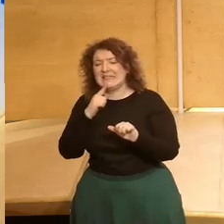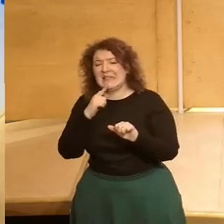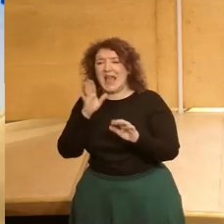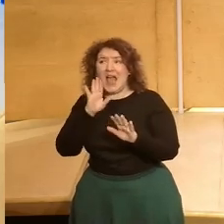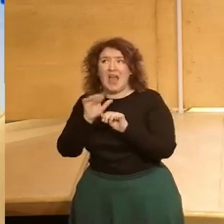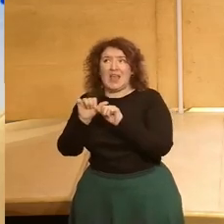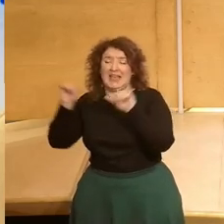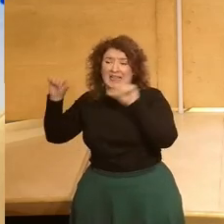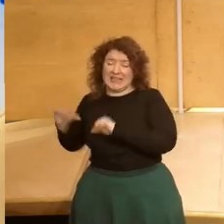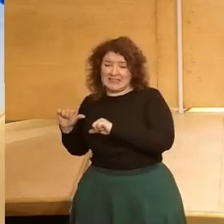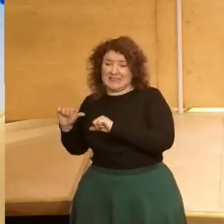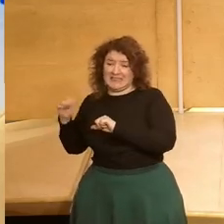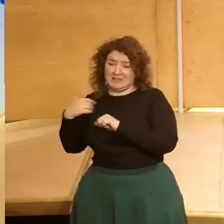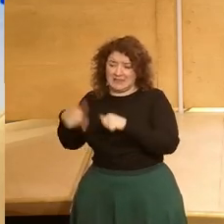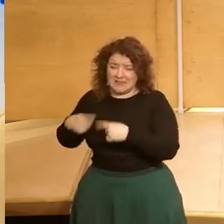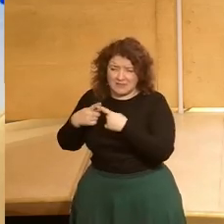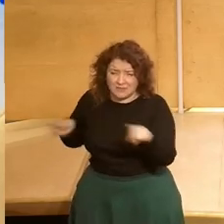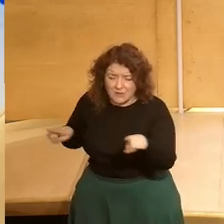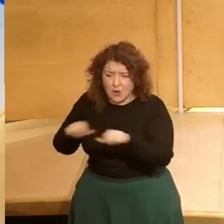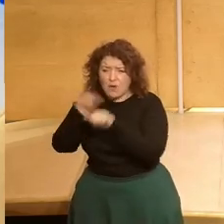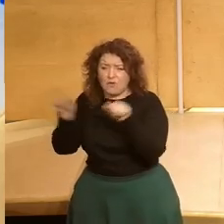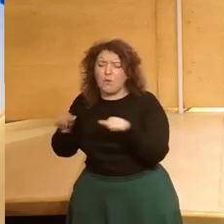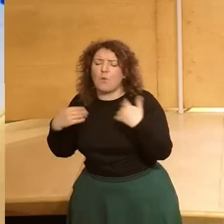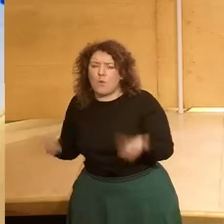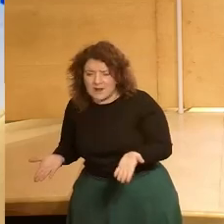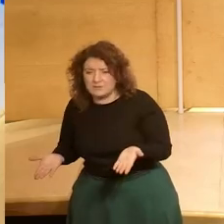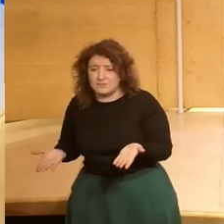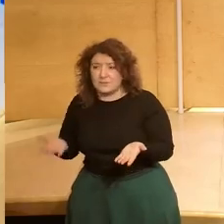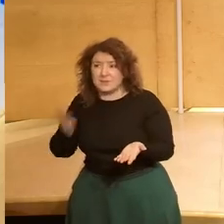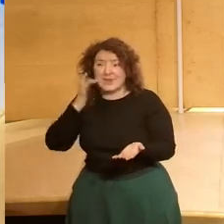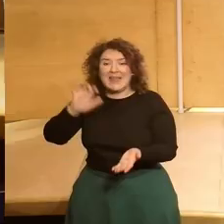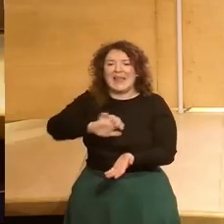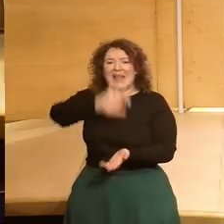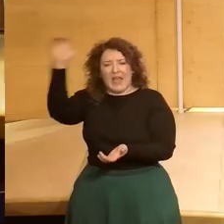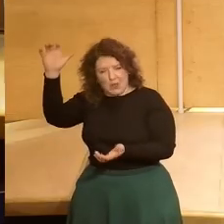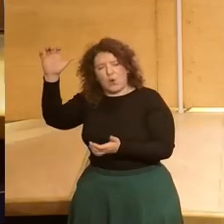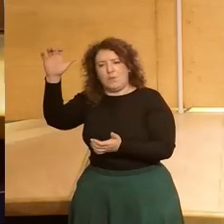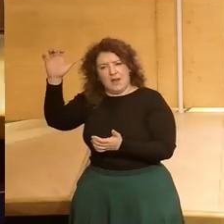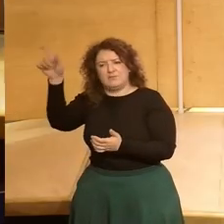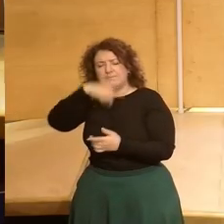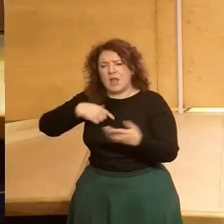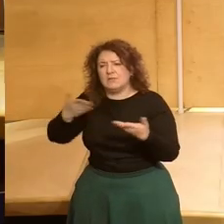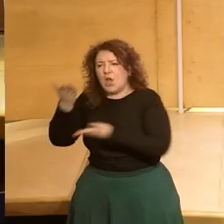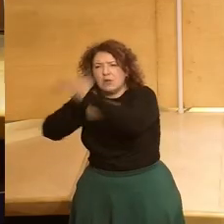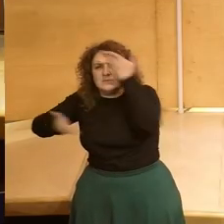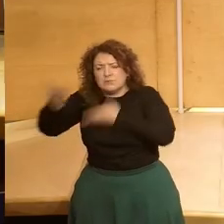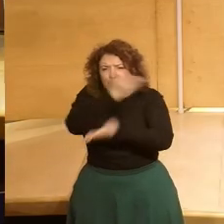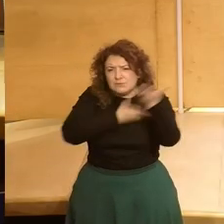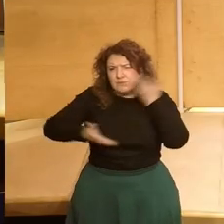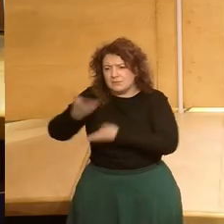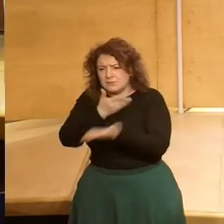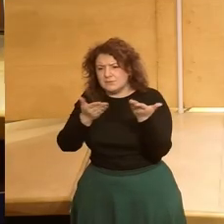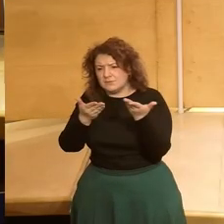con respecto a la anterior crisis financiera es justamente el hecho de que desde Europa se ha dado una respuesta coordinada una respuesta